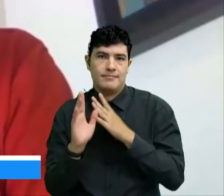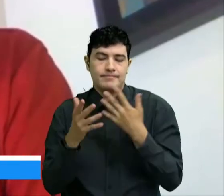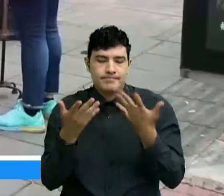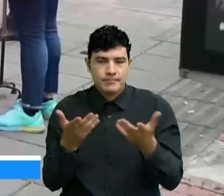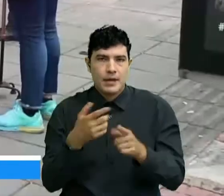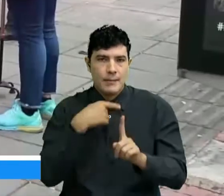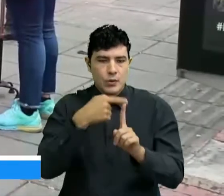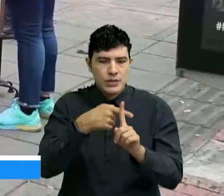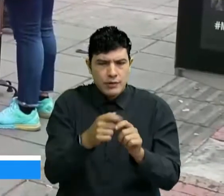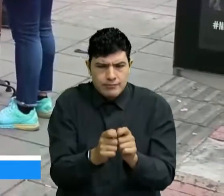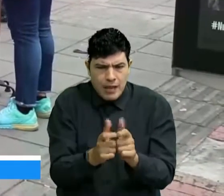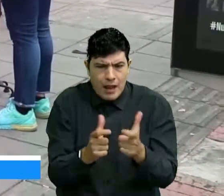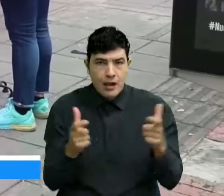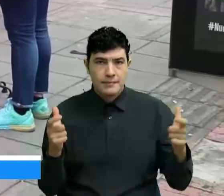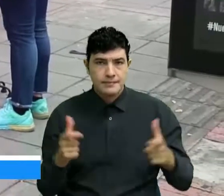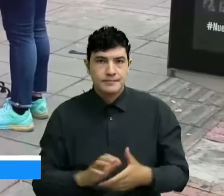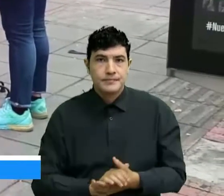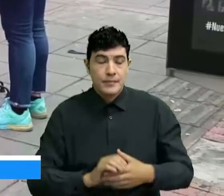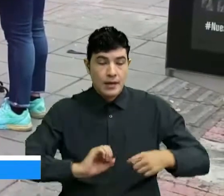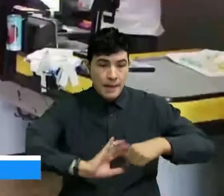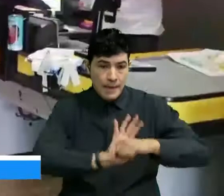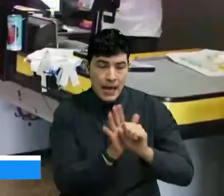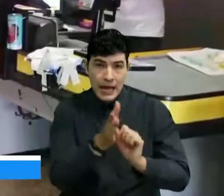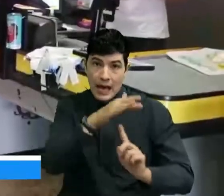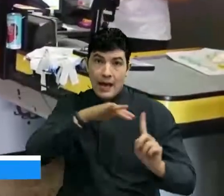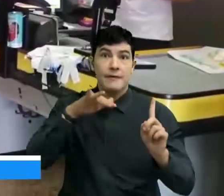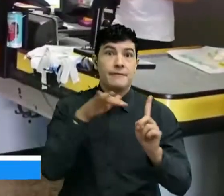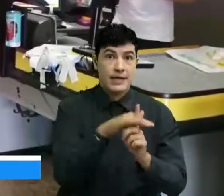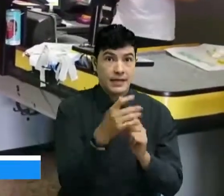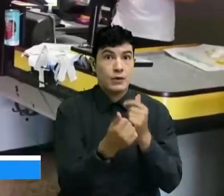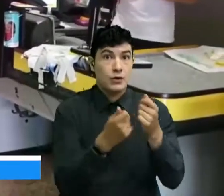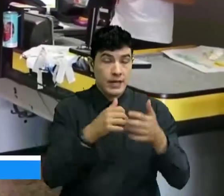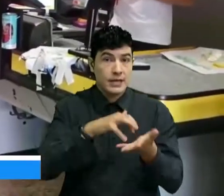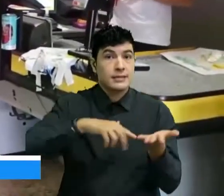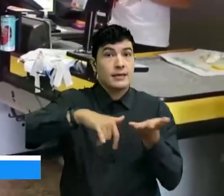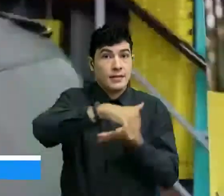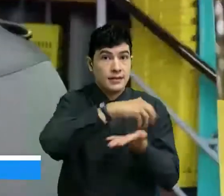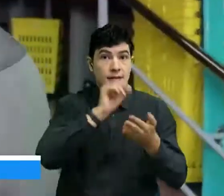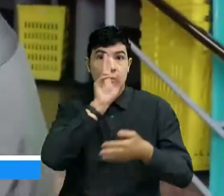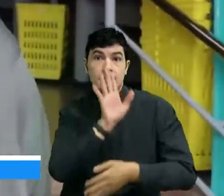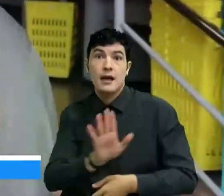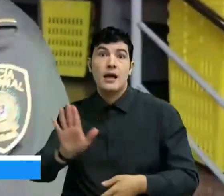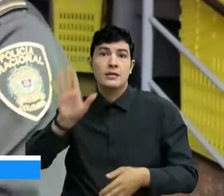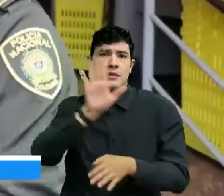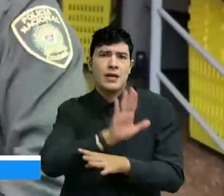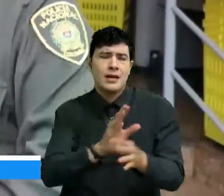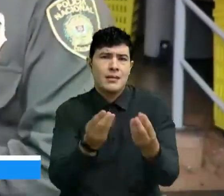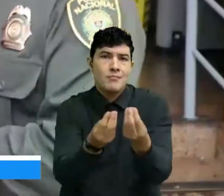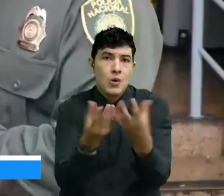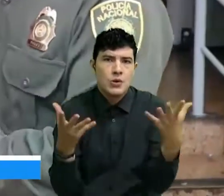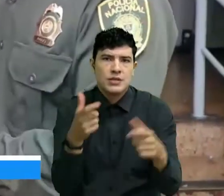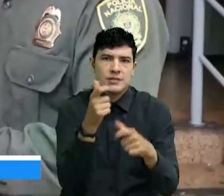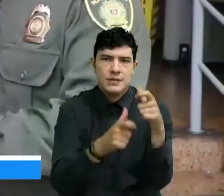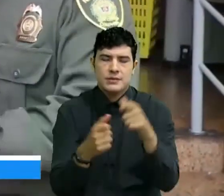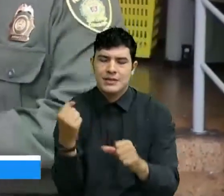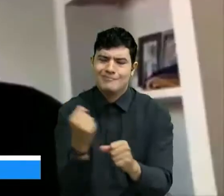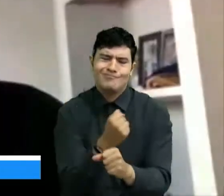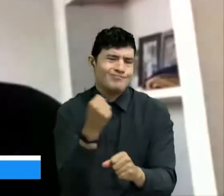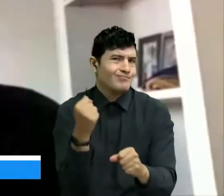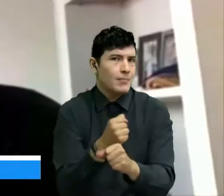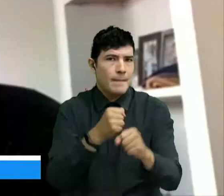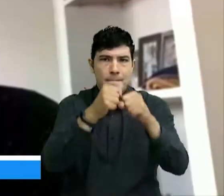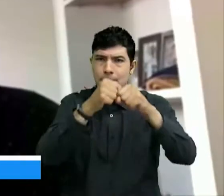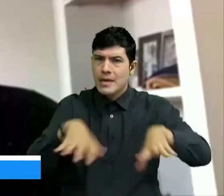se multipliquen. La pandemia ha golpeado mucho a la economía de la región. A nivel nacional son muchos los empleos perdidos. En